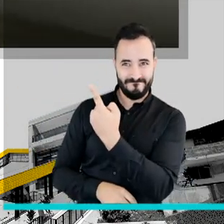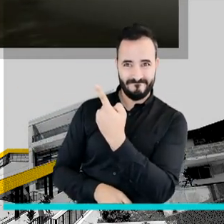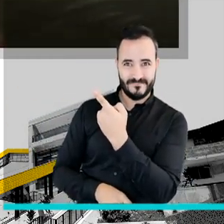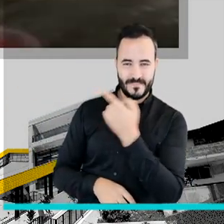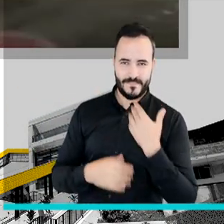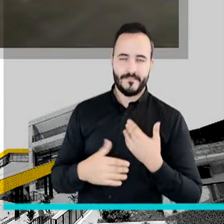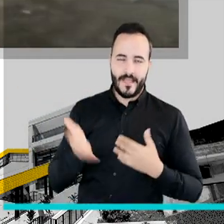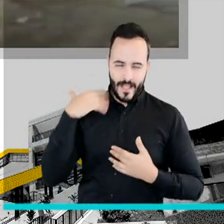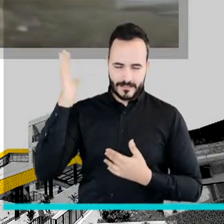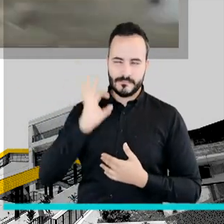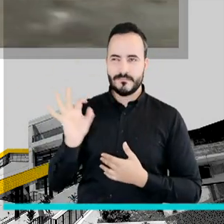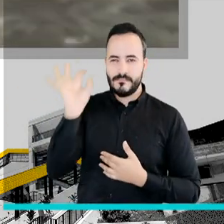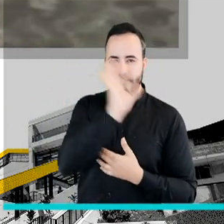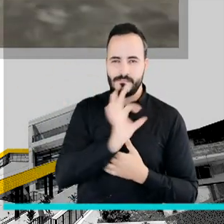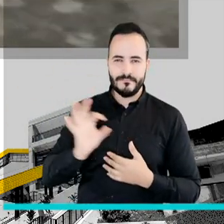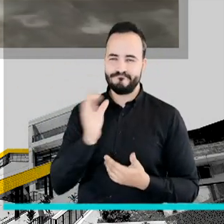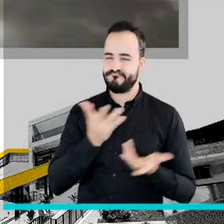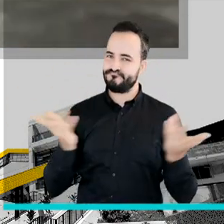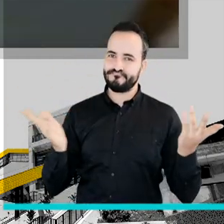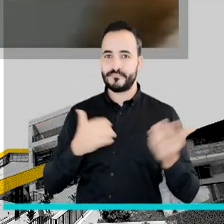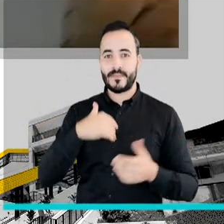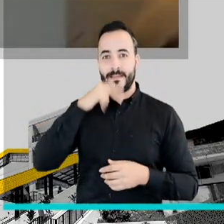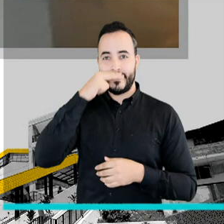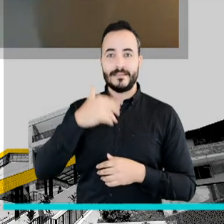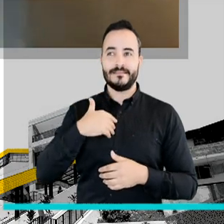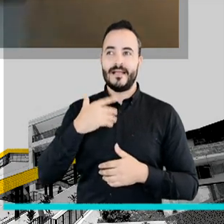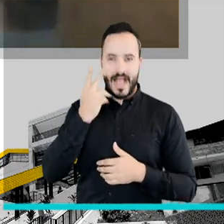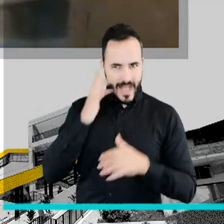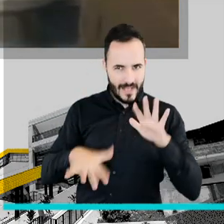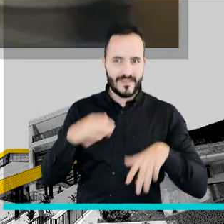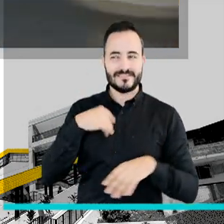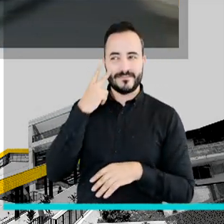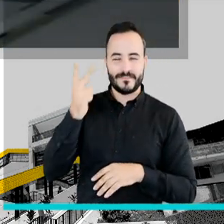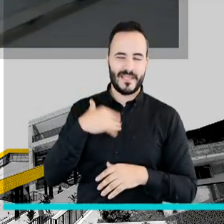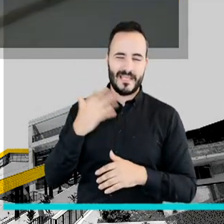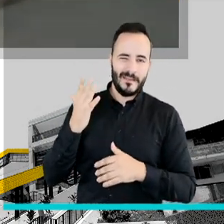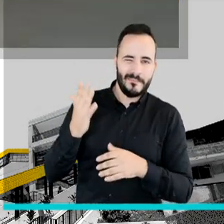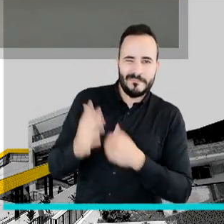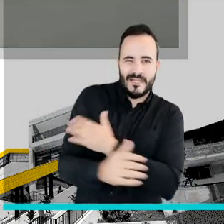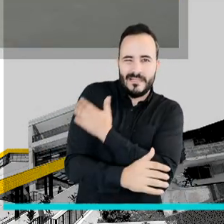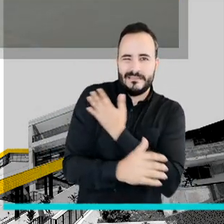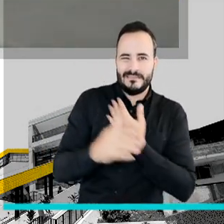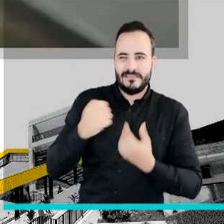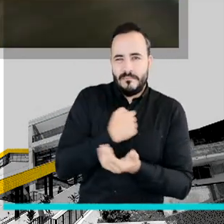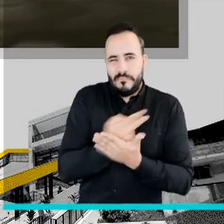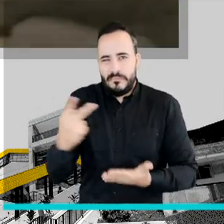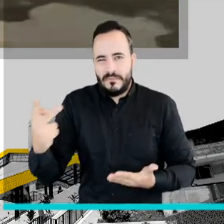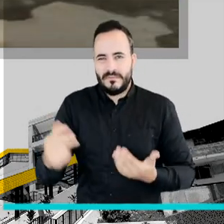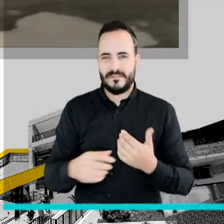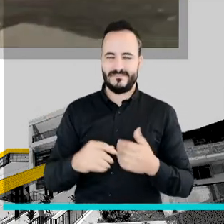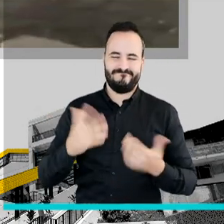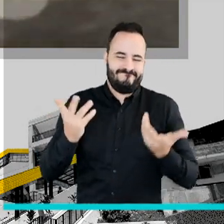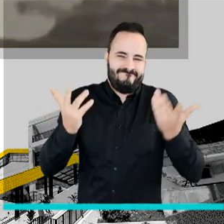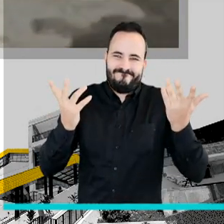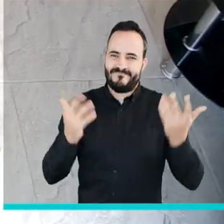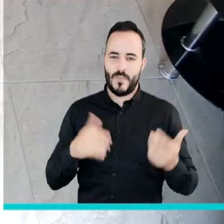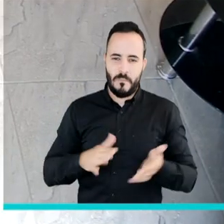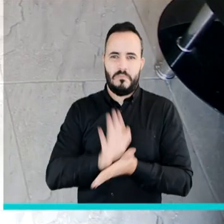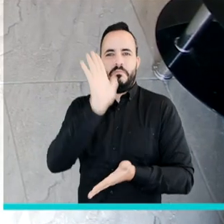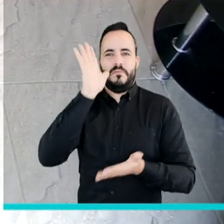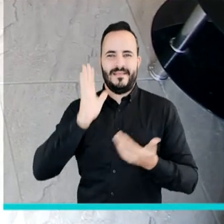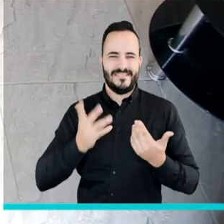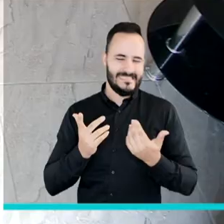pasadizo. Entonces, la niña había veces se lisaba, se aporreaba, se caía, se raspaba.